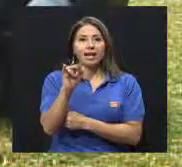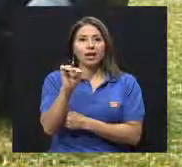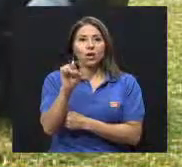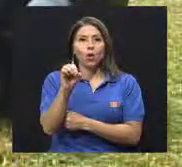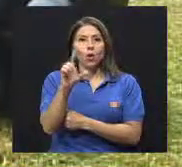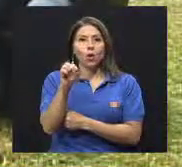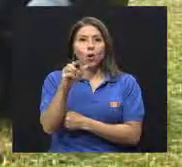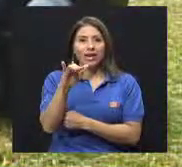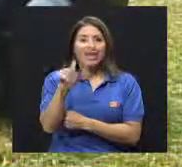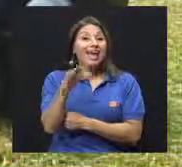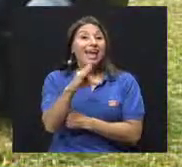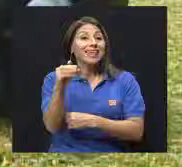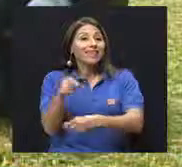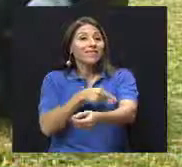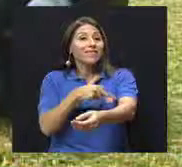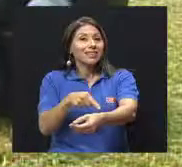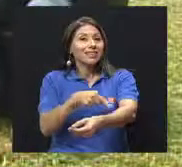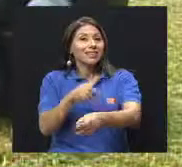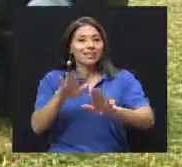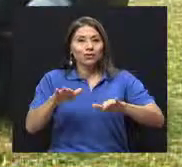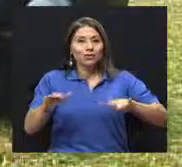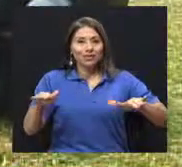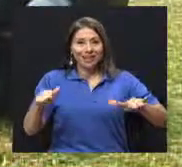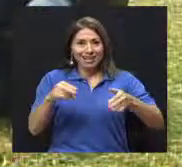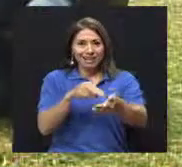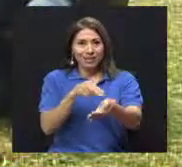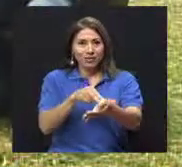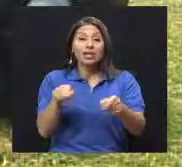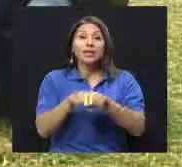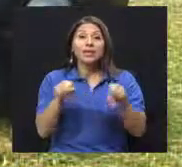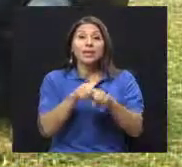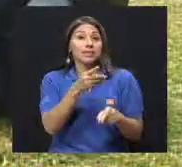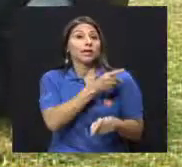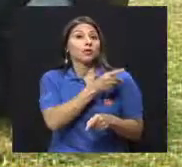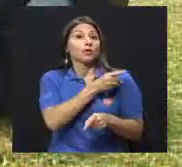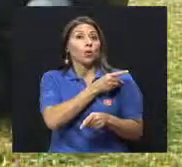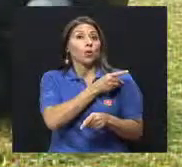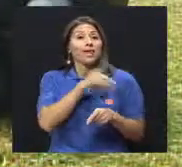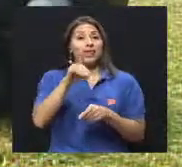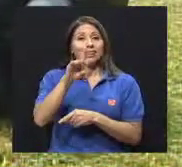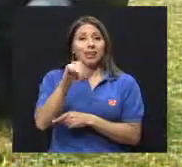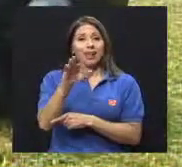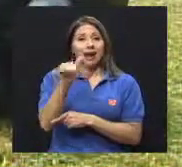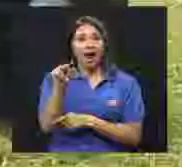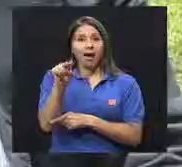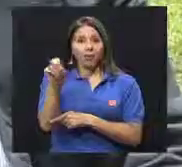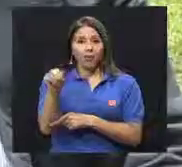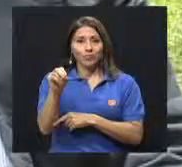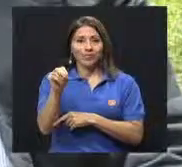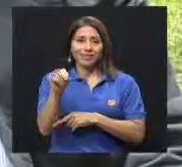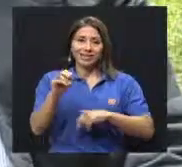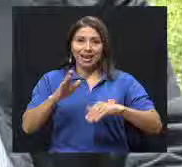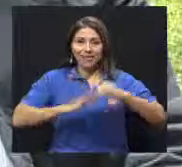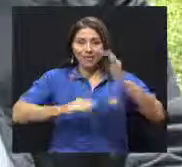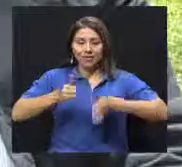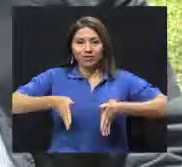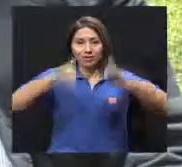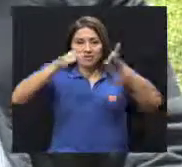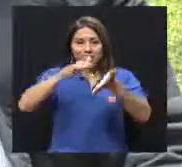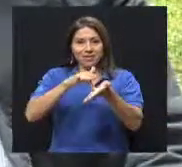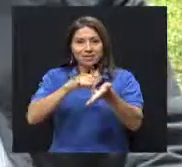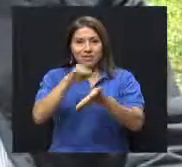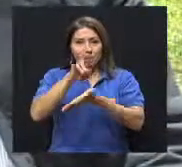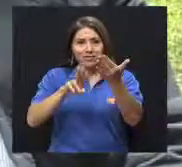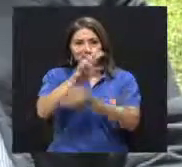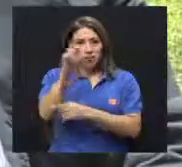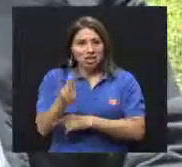20 años. Y también fue director y decano de la Facultad de Medicina en la Universidad de Costa Rica. Pues ha trabajado mucho en el campo de